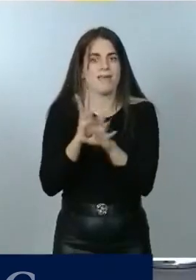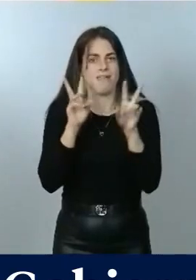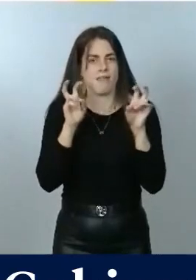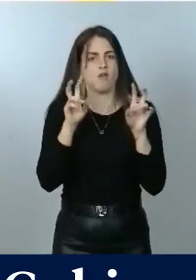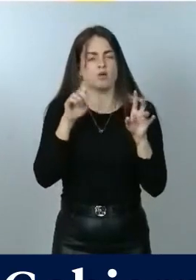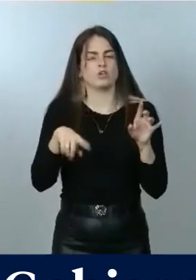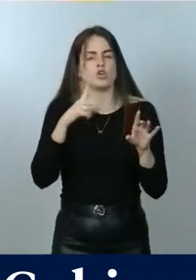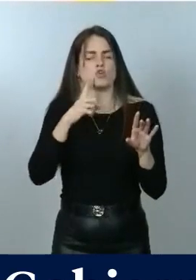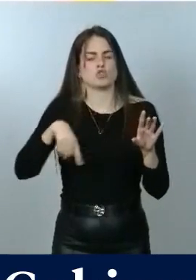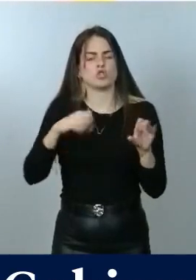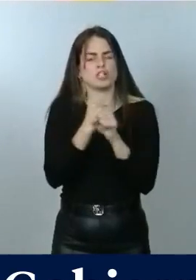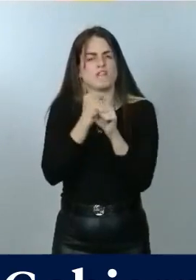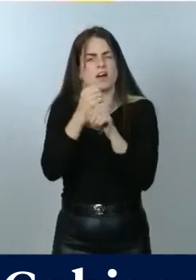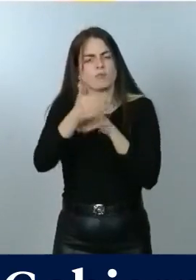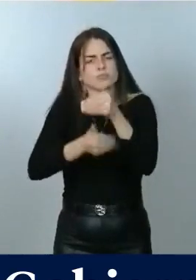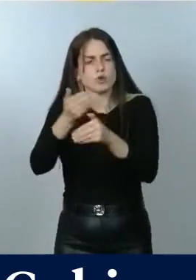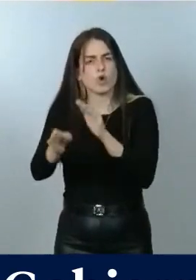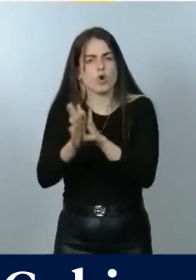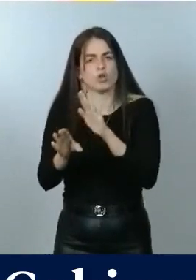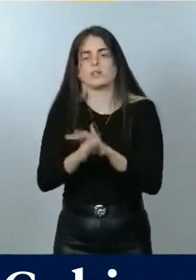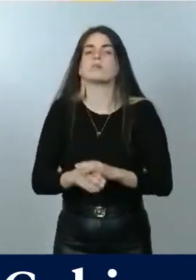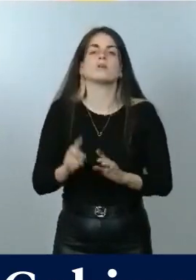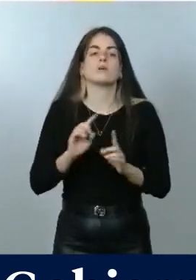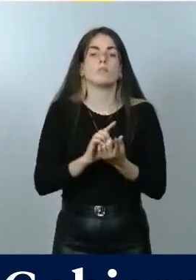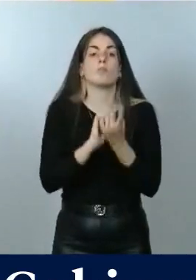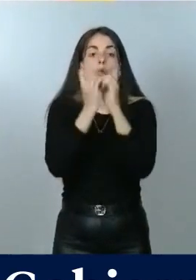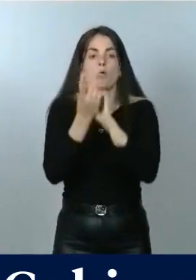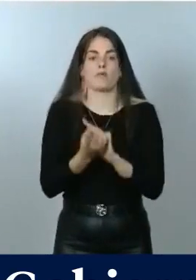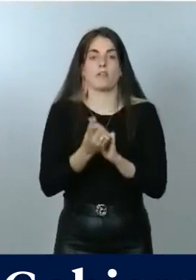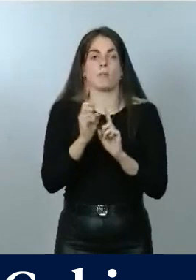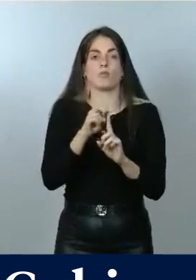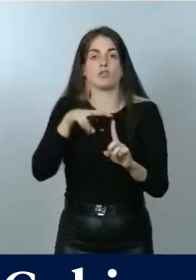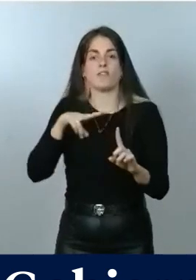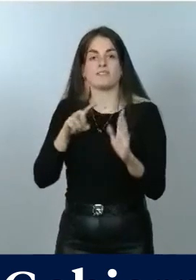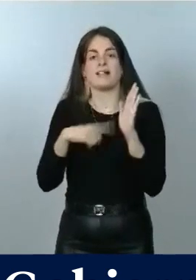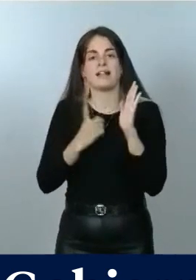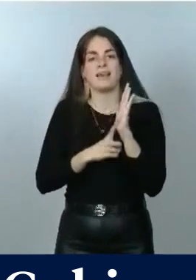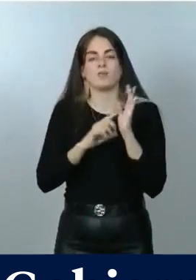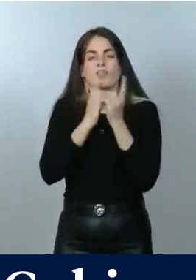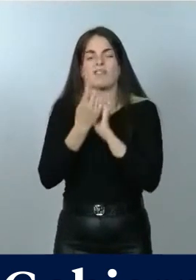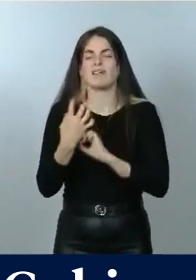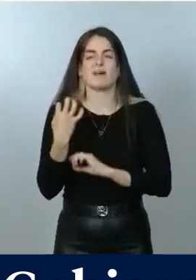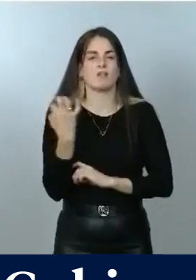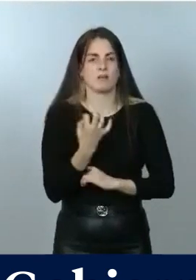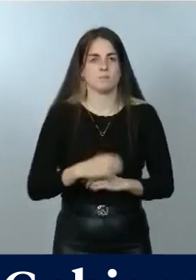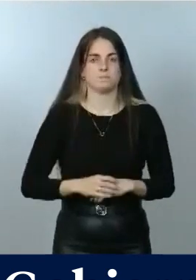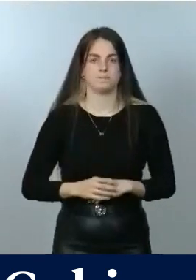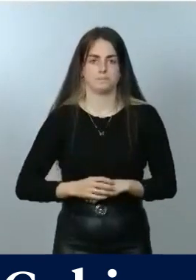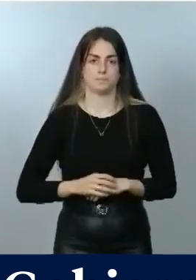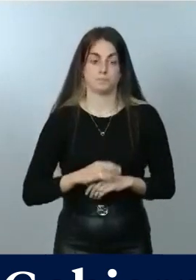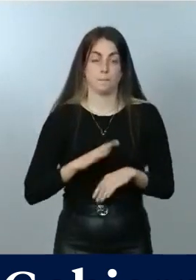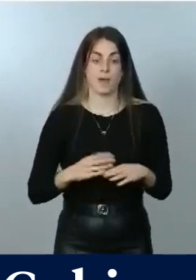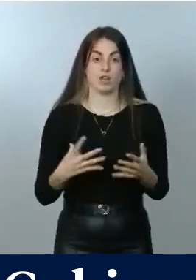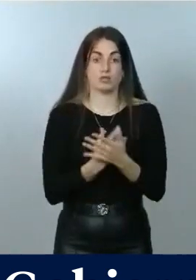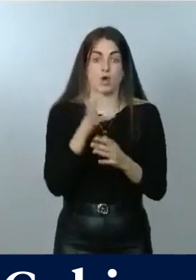¿Qué es lo que hemos modificado desde el punto de vista jurisdiccional? Pues hemos modificado que para que todas las comunidades autónomas